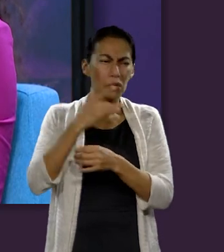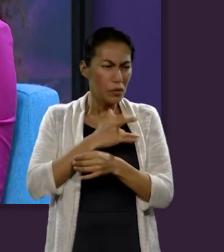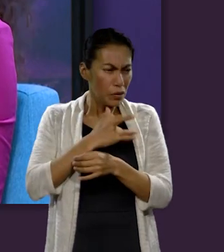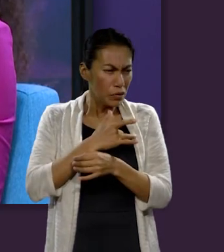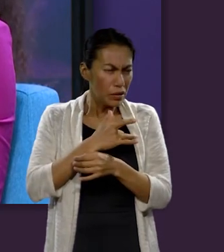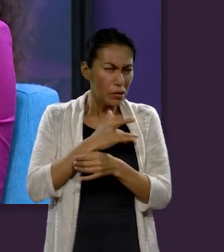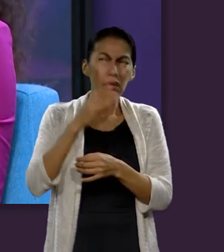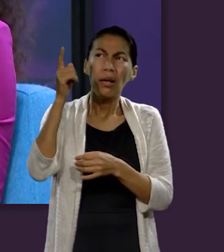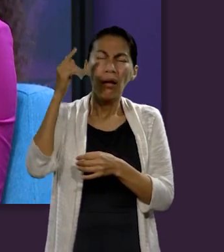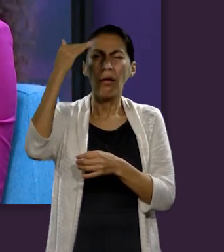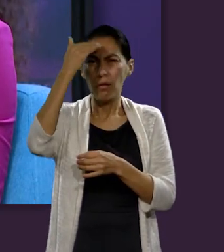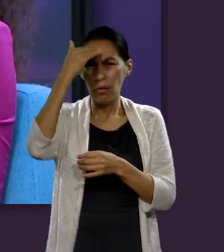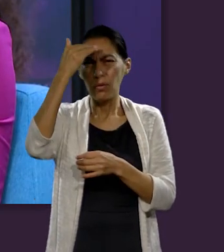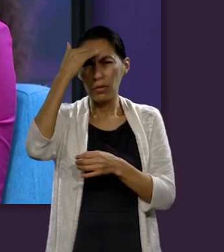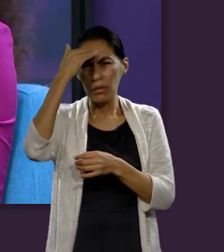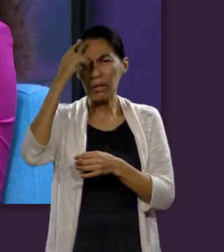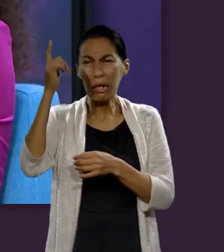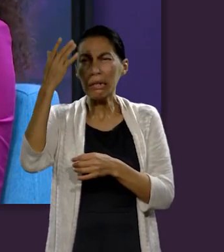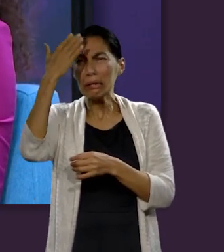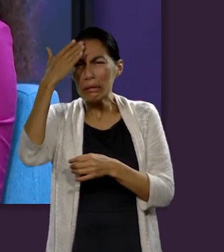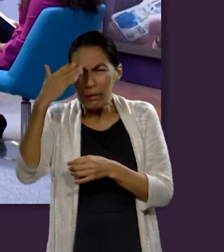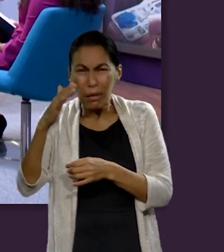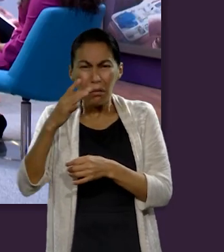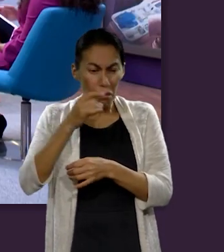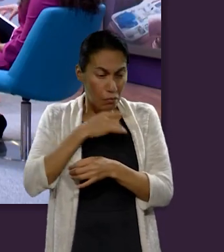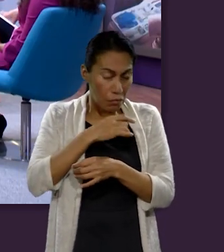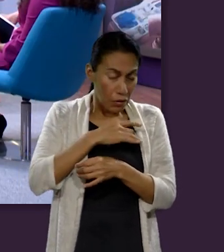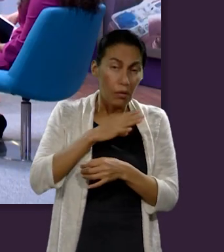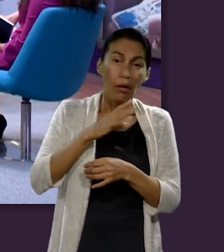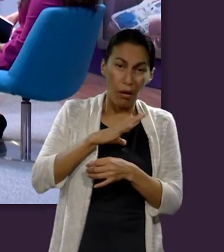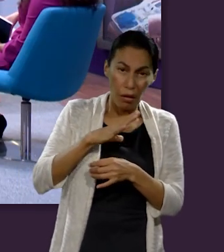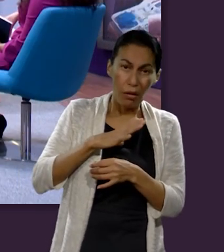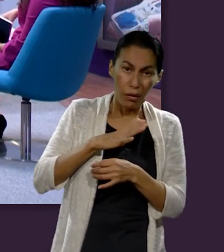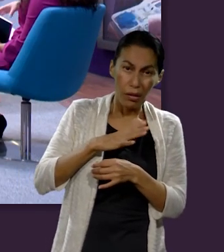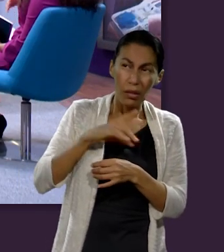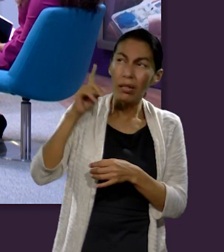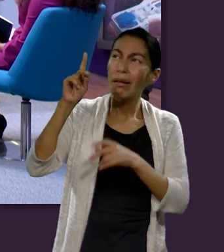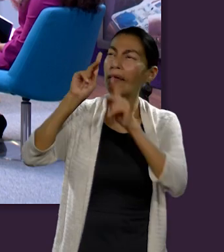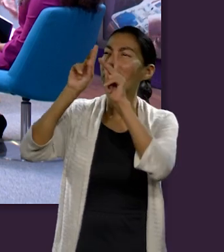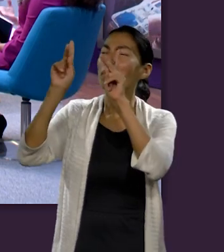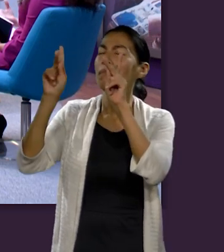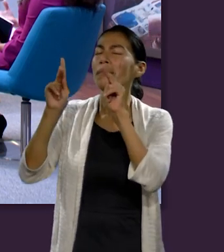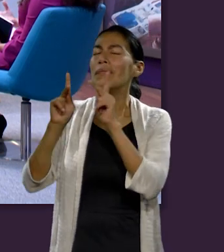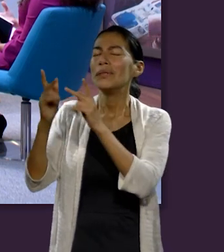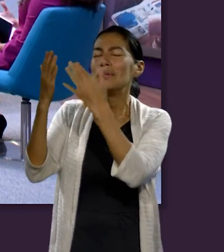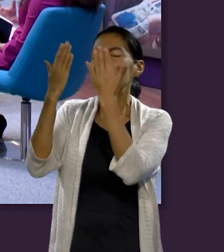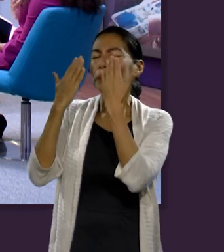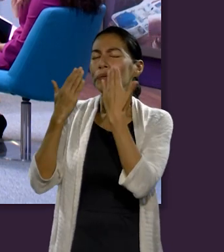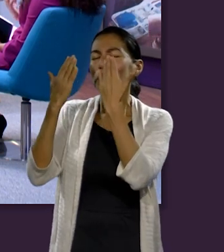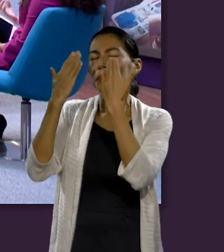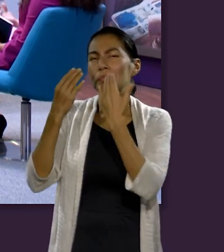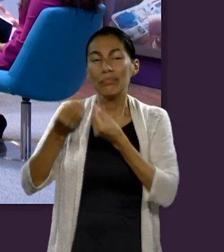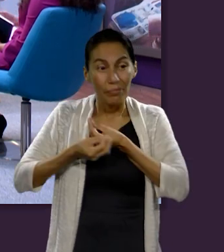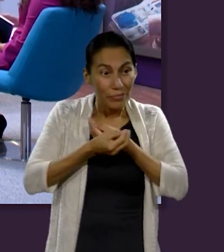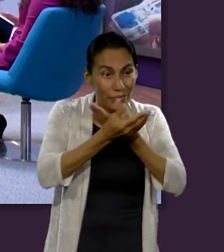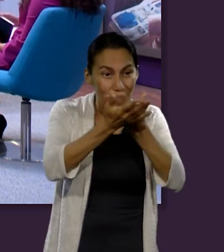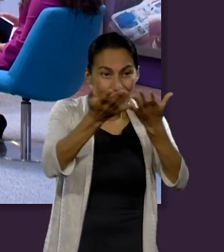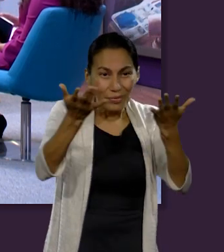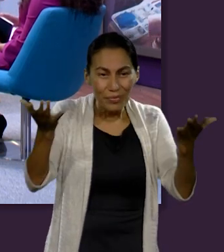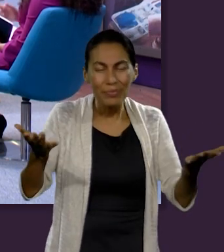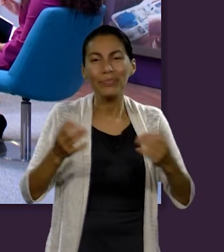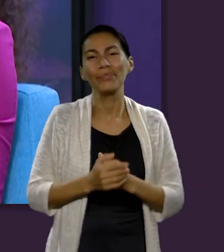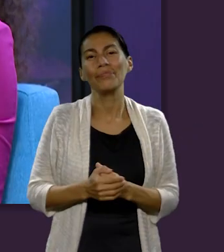sabe que nuestros corazones están llenos de temor. Entonces, Él viene a traernos paz, viene a traernos